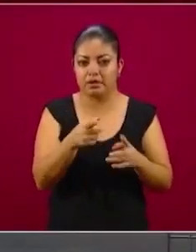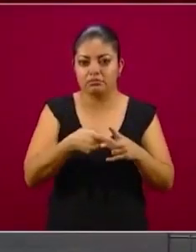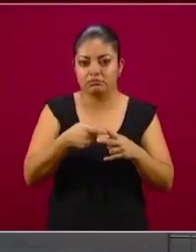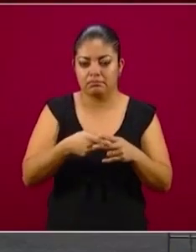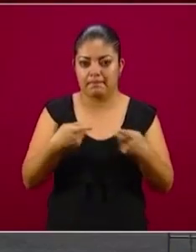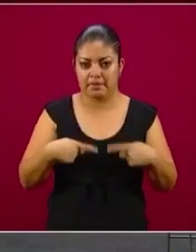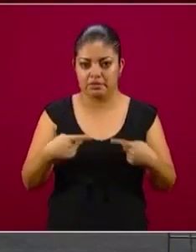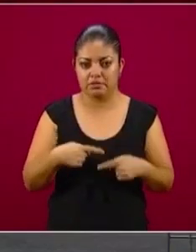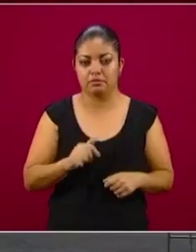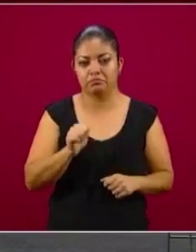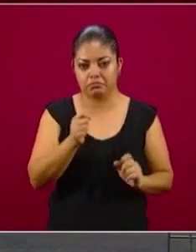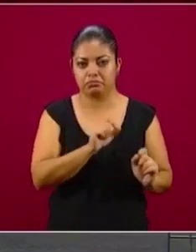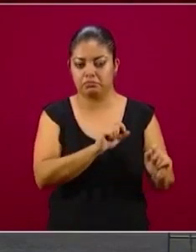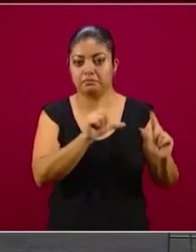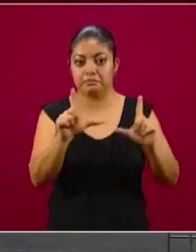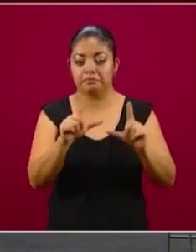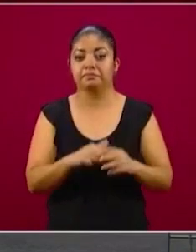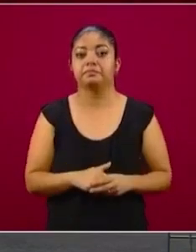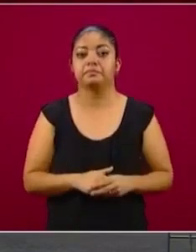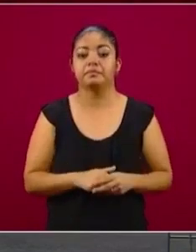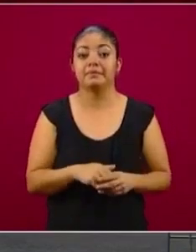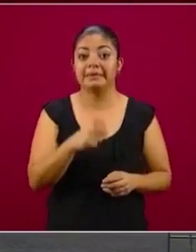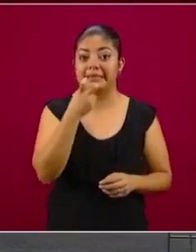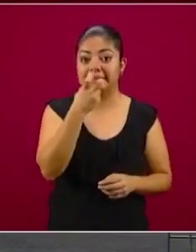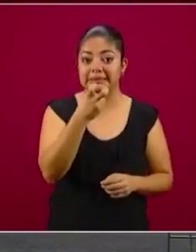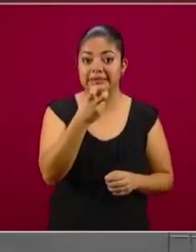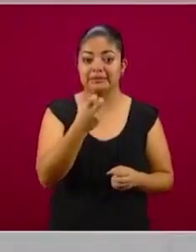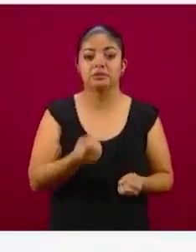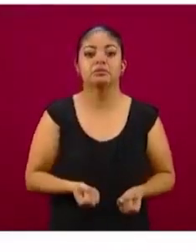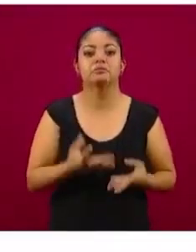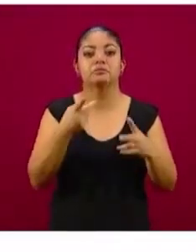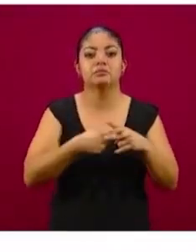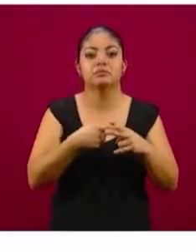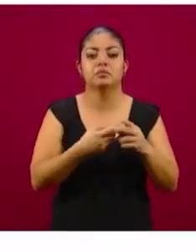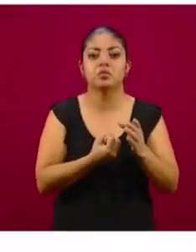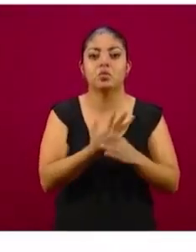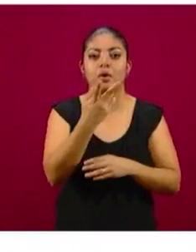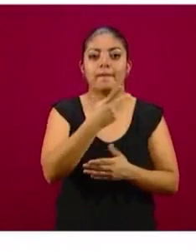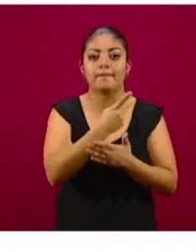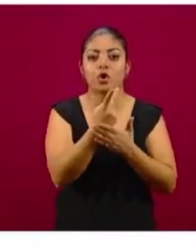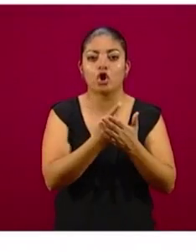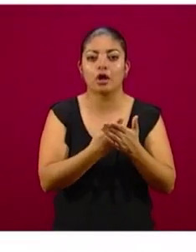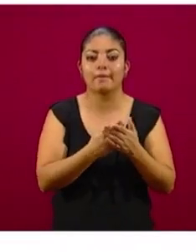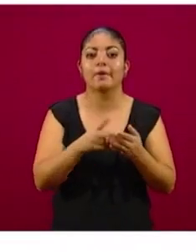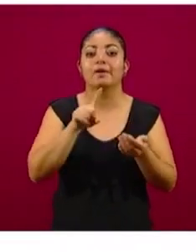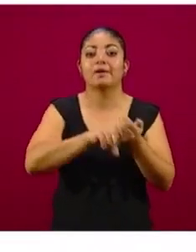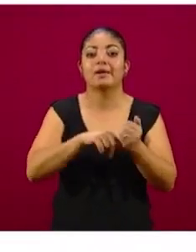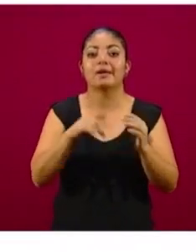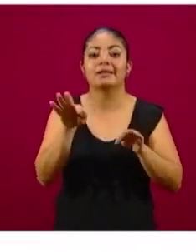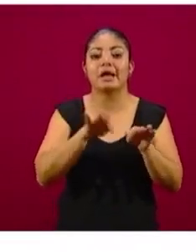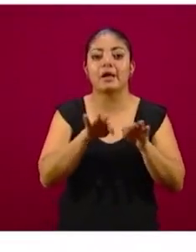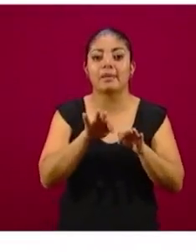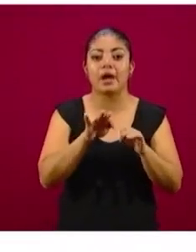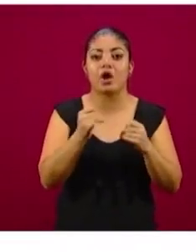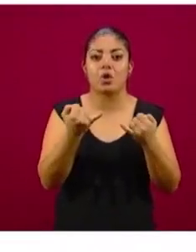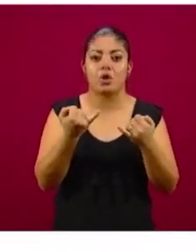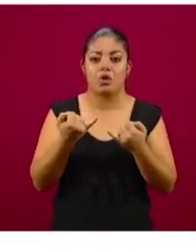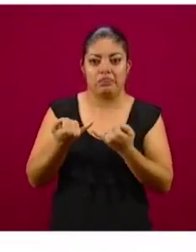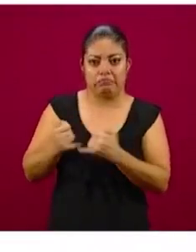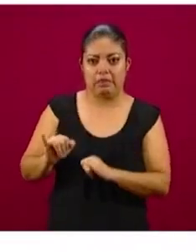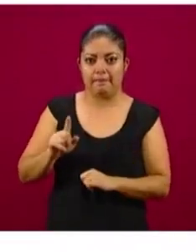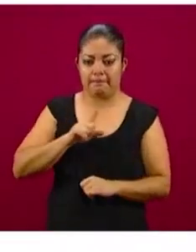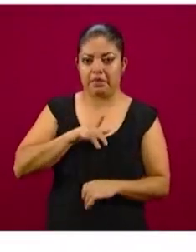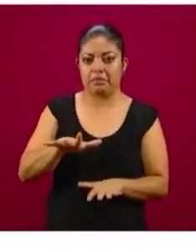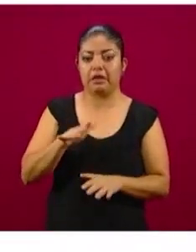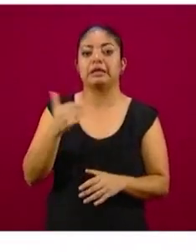que se han solicitado y este es el número de nuestro nuevo programa de Trabajadoras del Hogar y Trabajadores Independientes. Aquí es